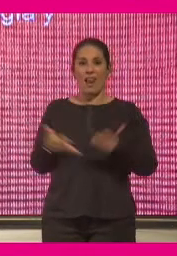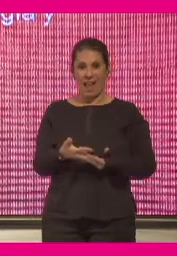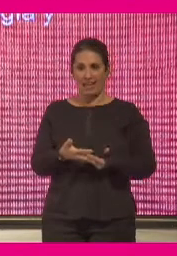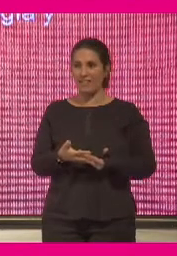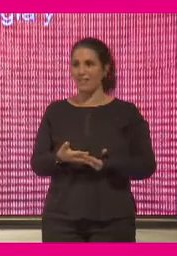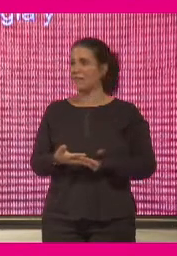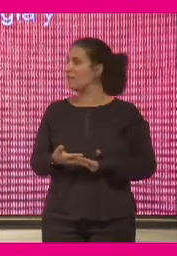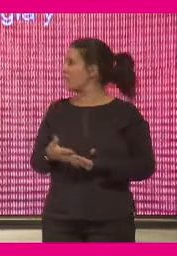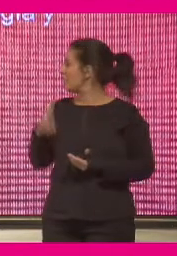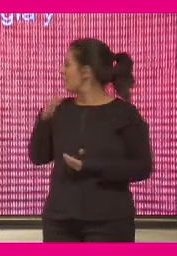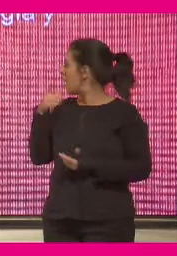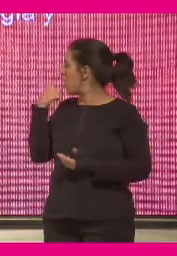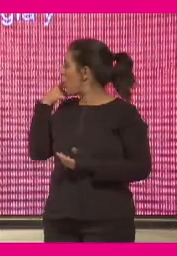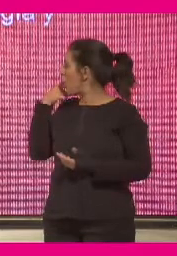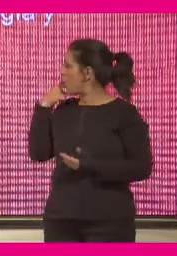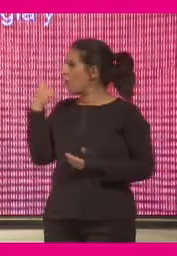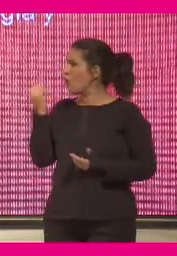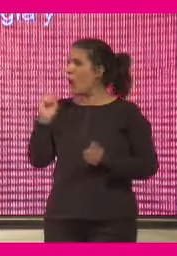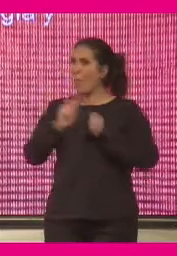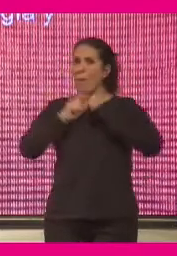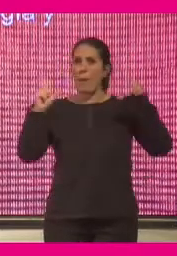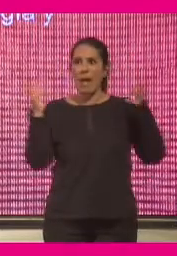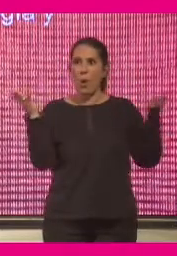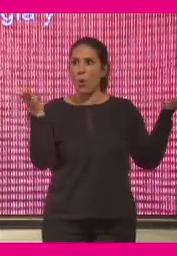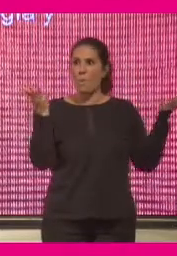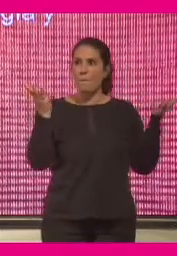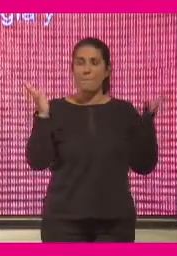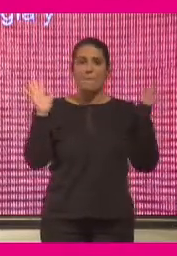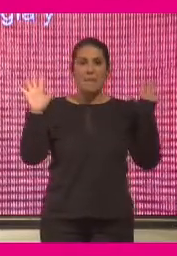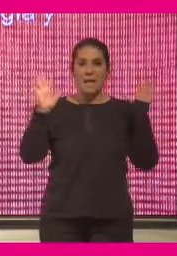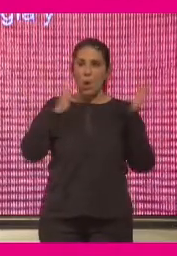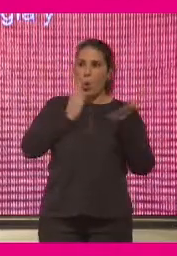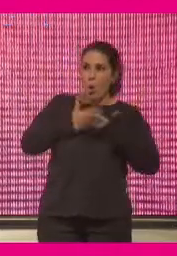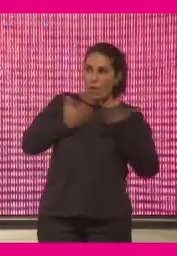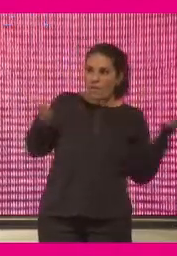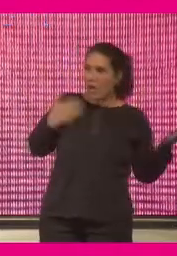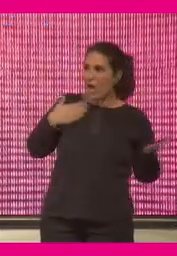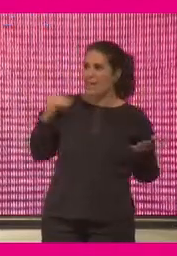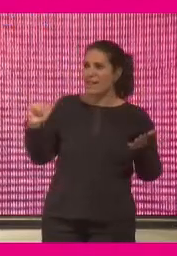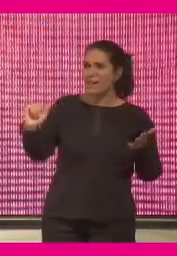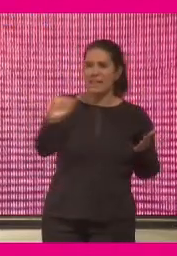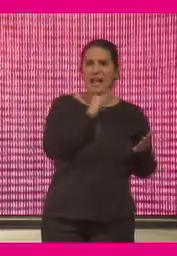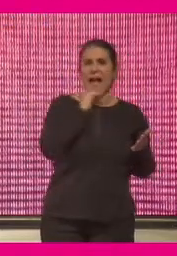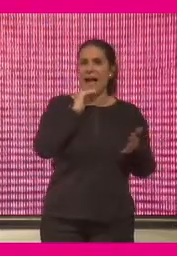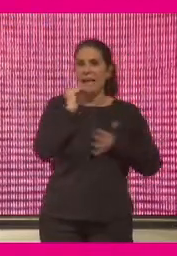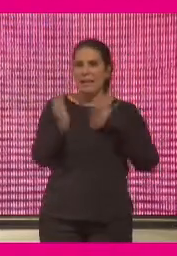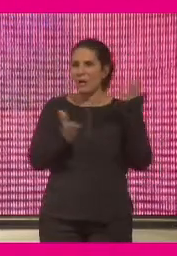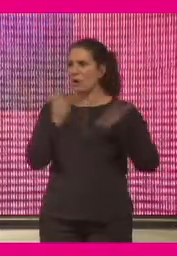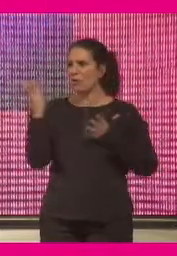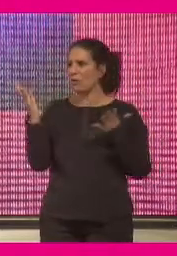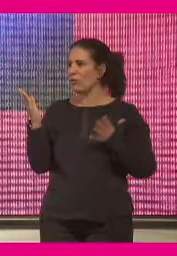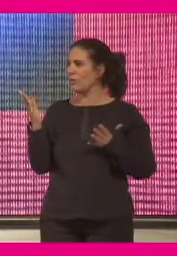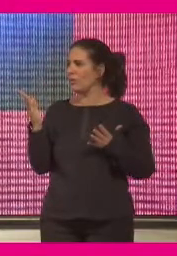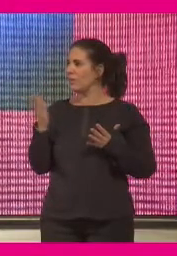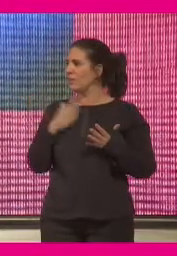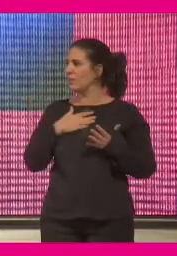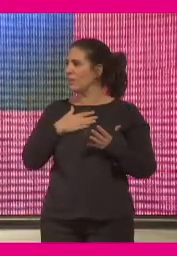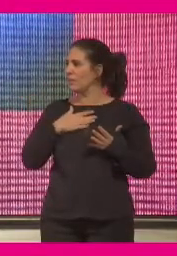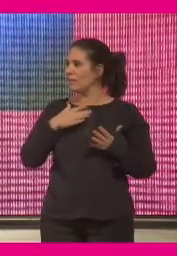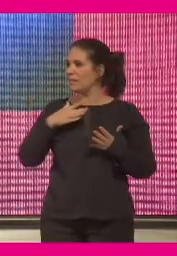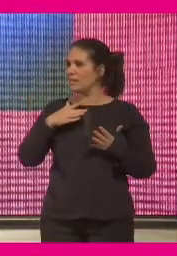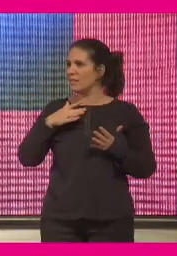que ahora mismo no lo veo en ninguna pantalla, pero confío en que estará por algún lado del ciberespacio a Daniel Inerality.